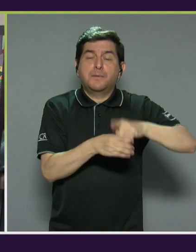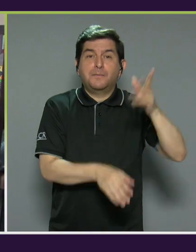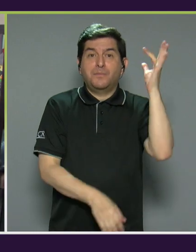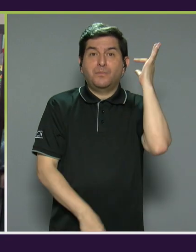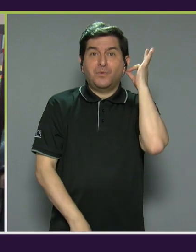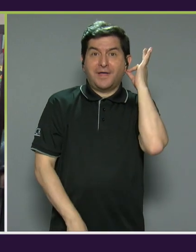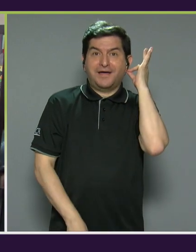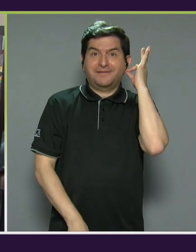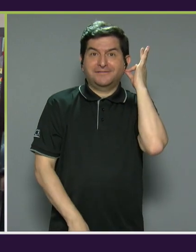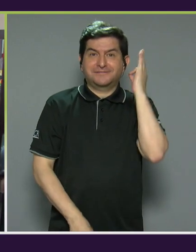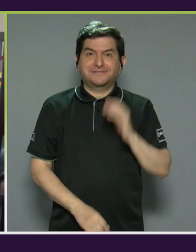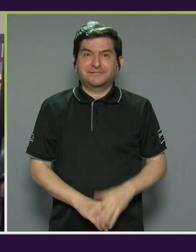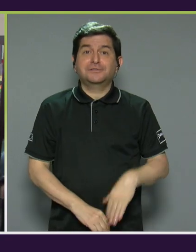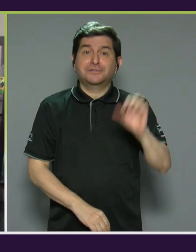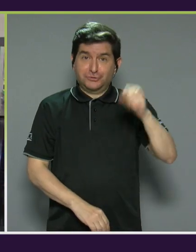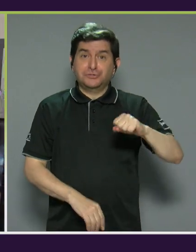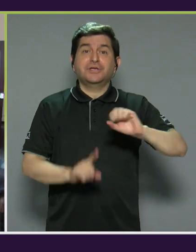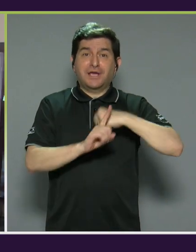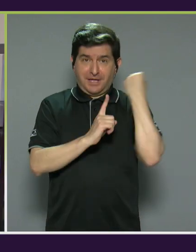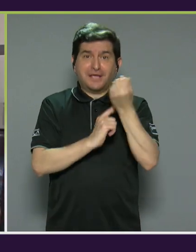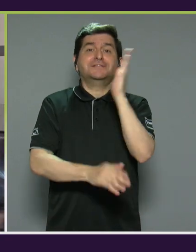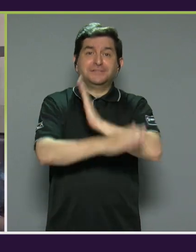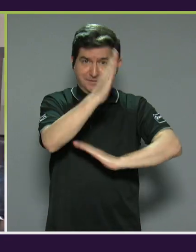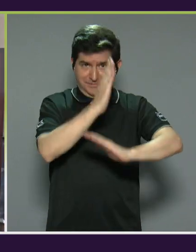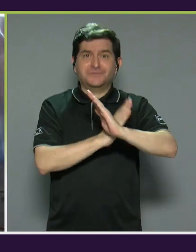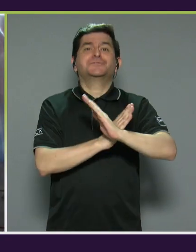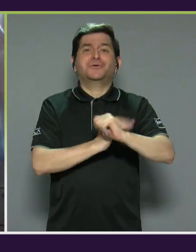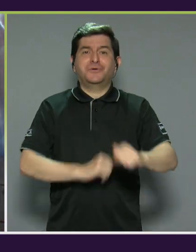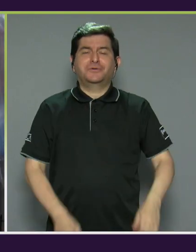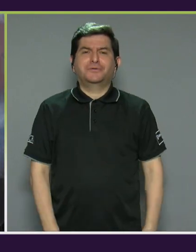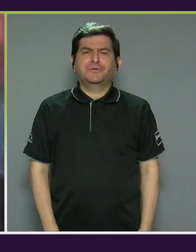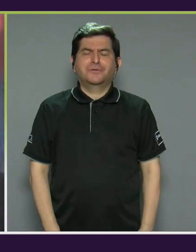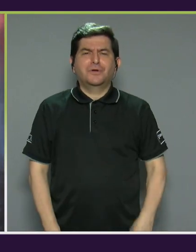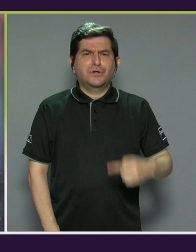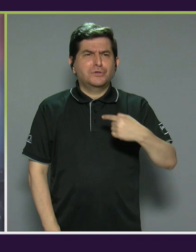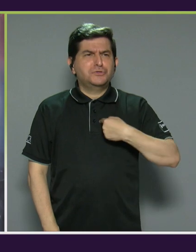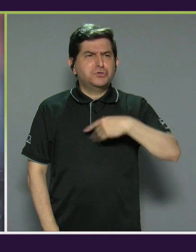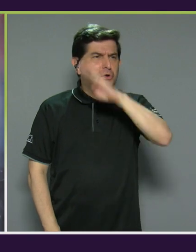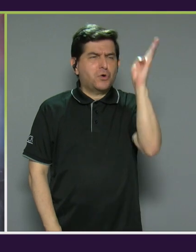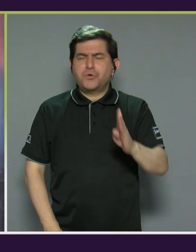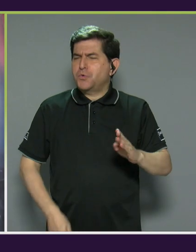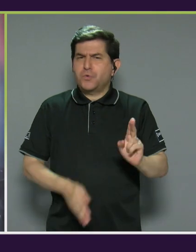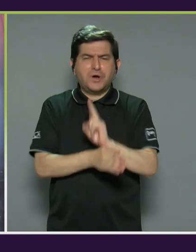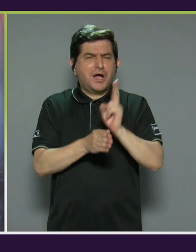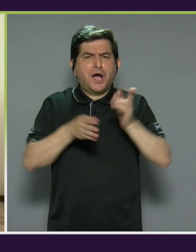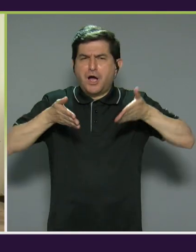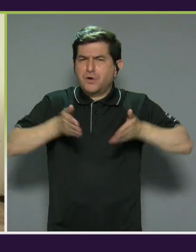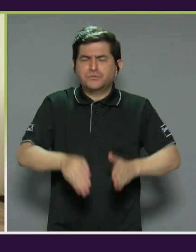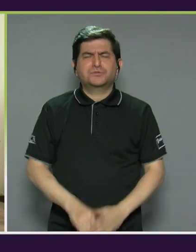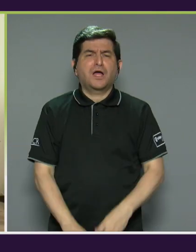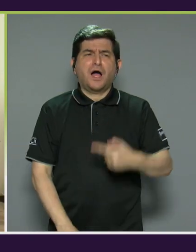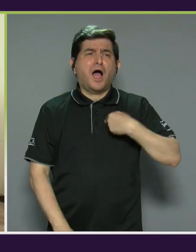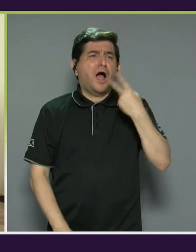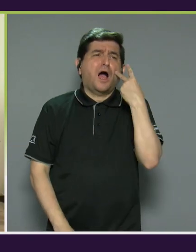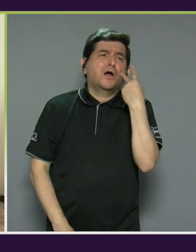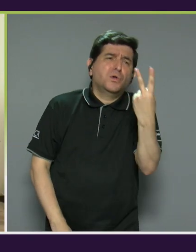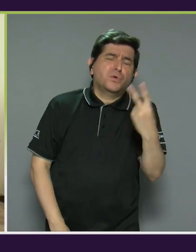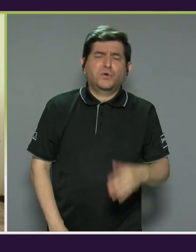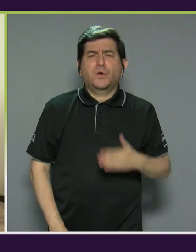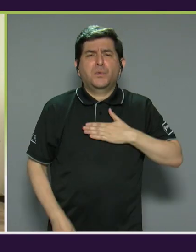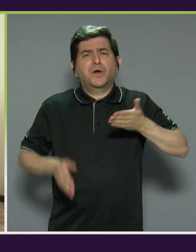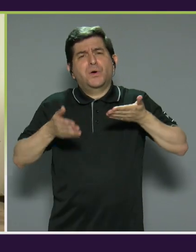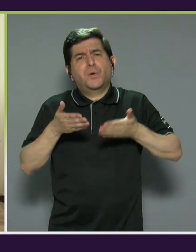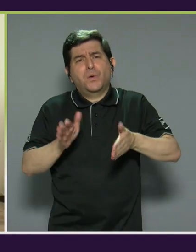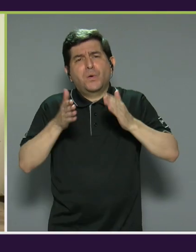mujeres en situación de discapacidad. Yo no utilicé nunca a mis hijos porque, ay, que como yo no veo, entonces mi